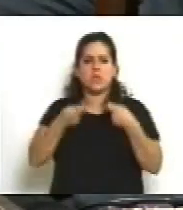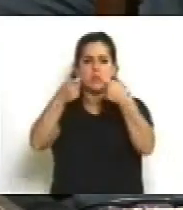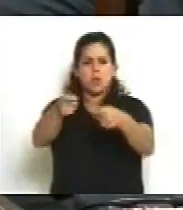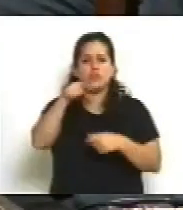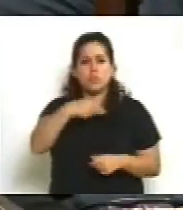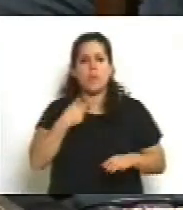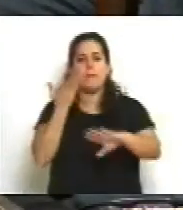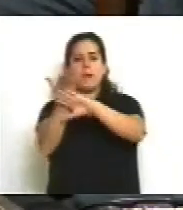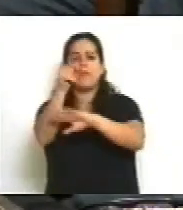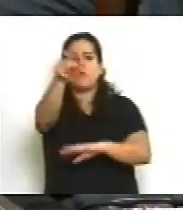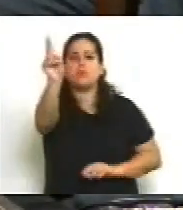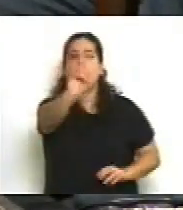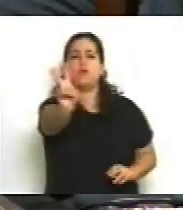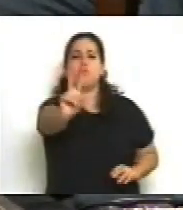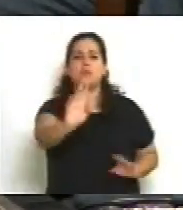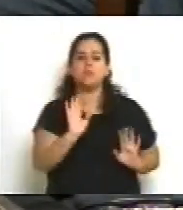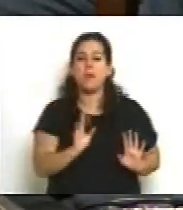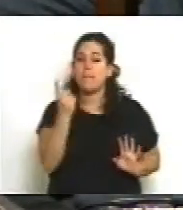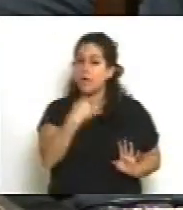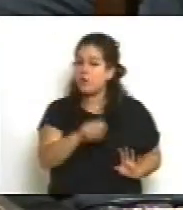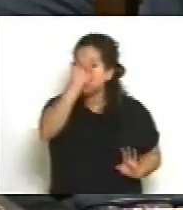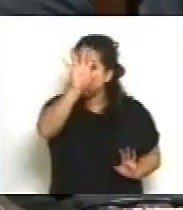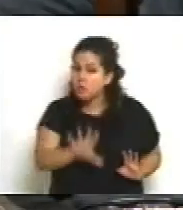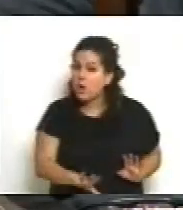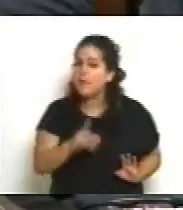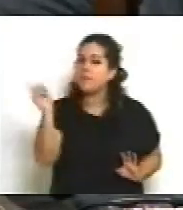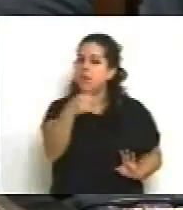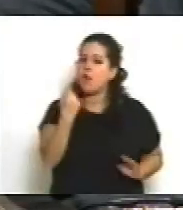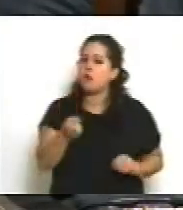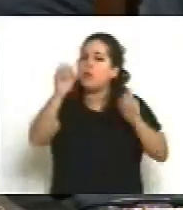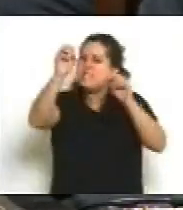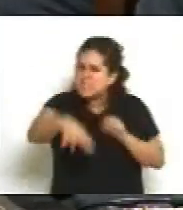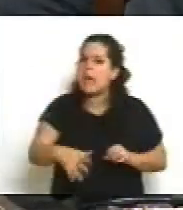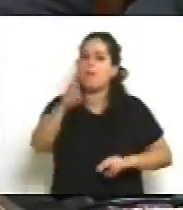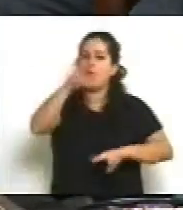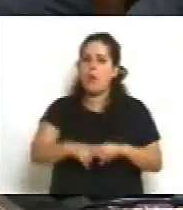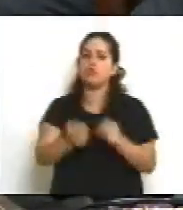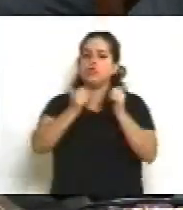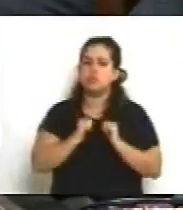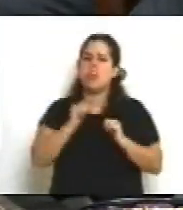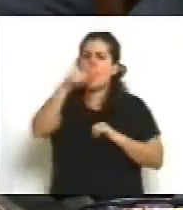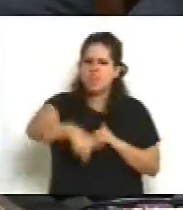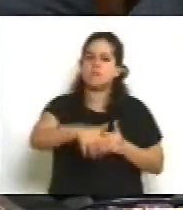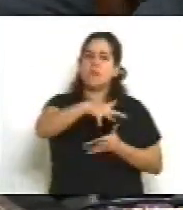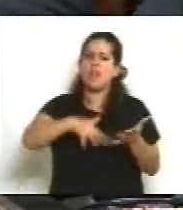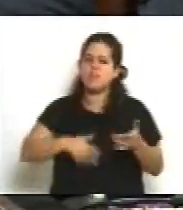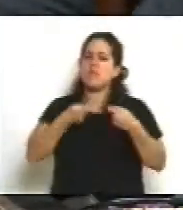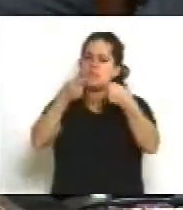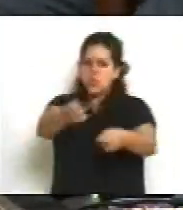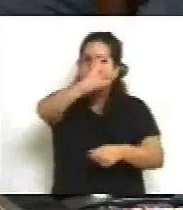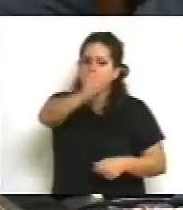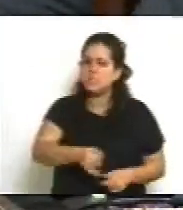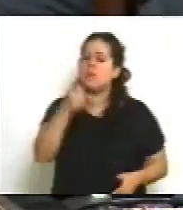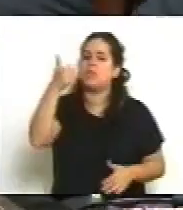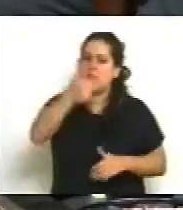autorice las inserciones, pero solamente de los que estuvimos en este debate durante todas estas